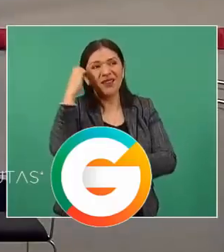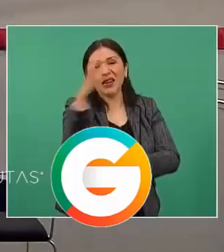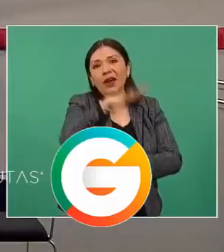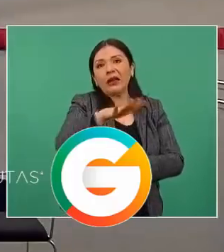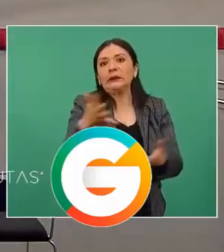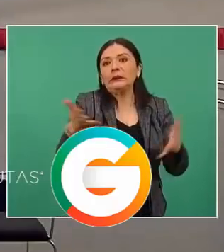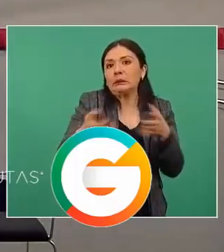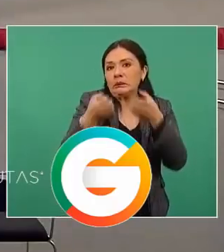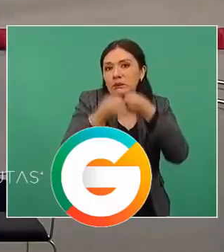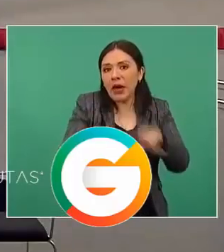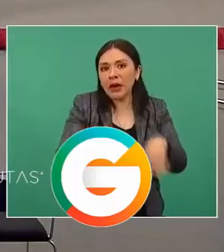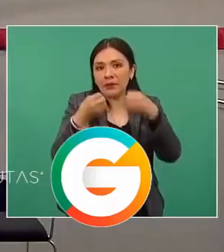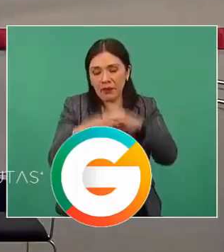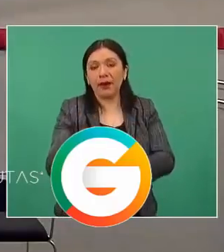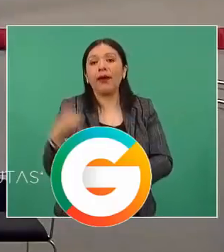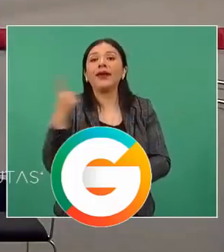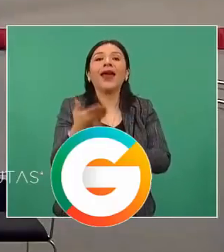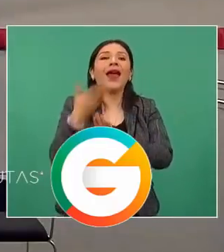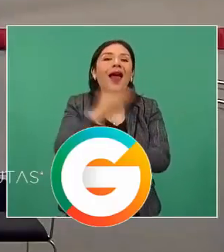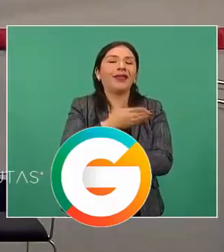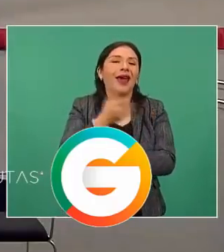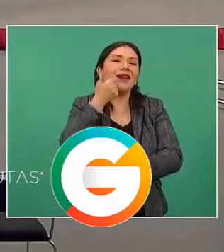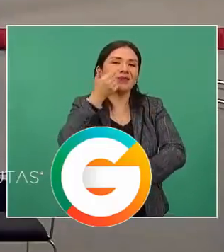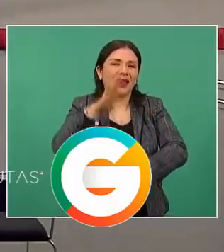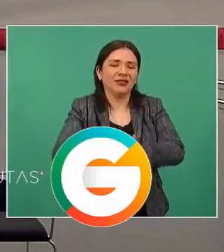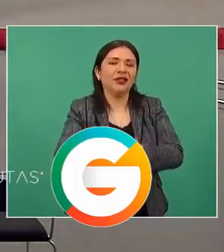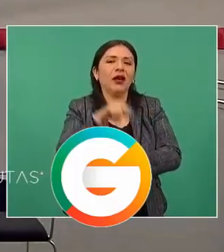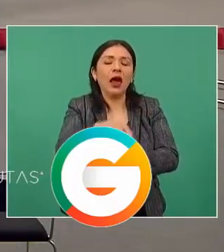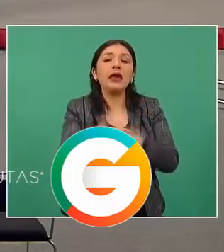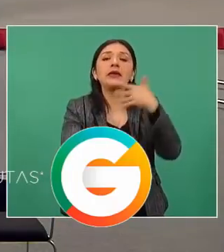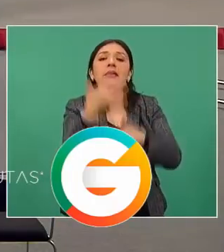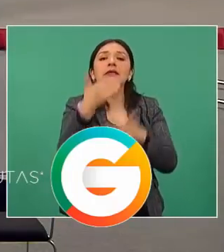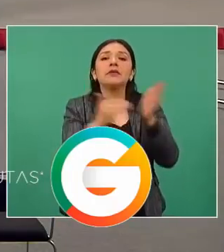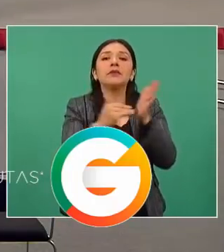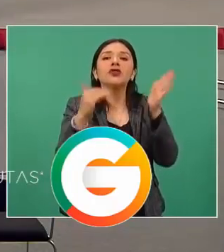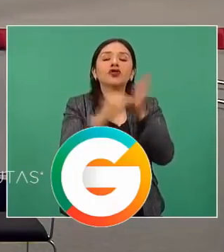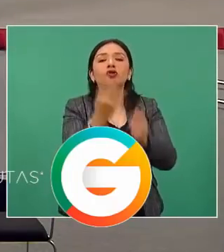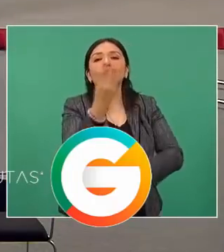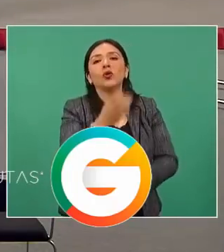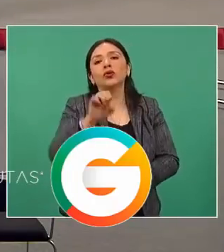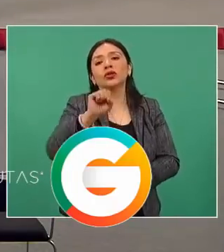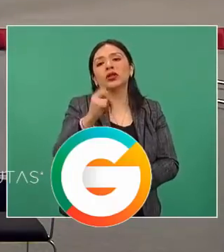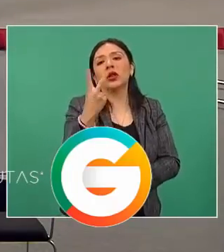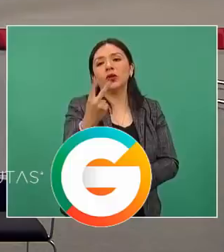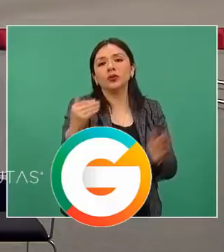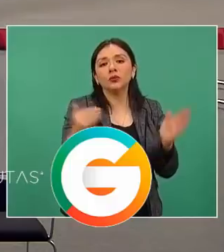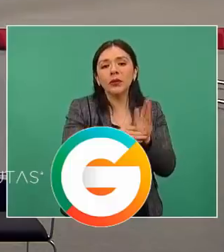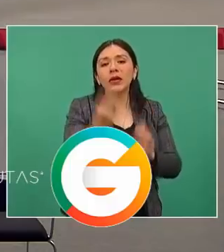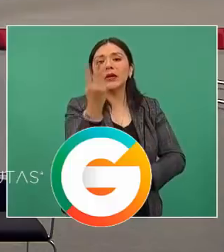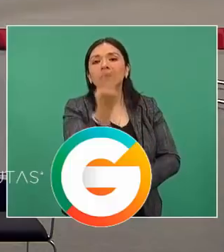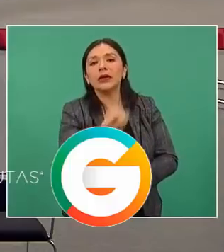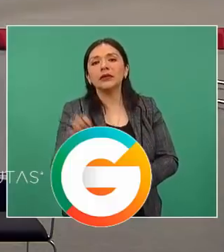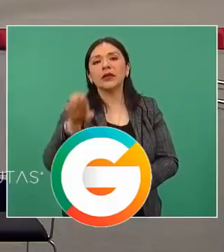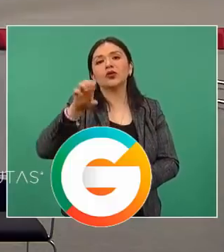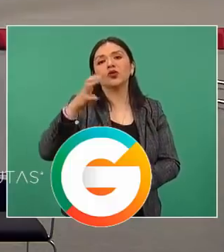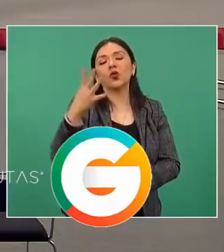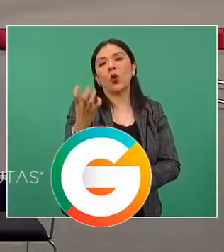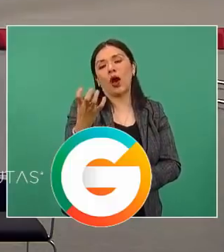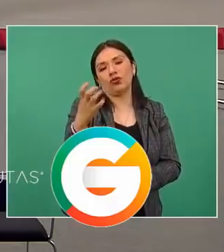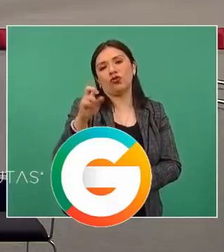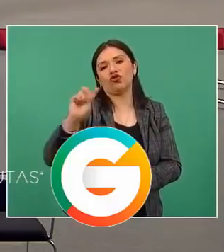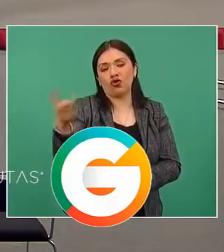la comparación con la administración anterior, son 15 millones 462 mil 304